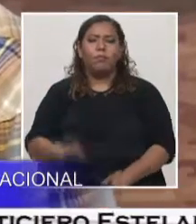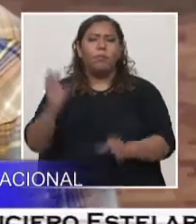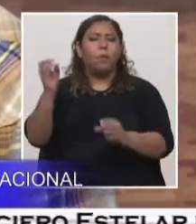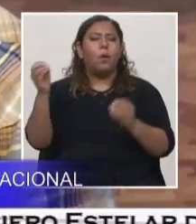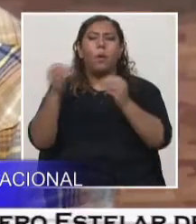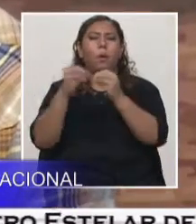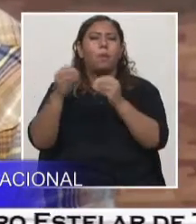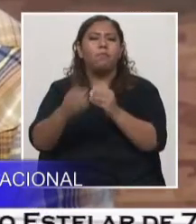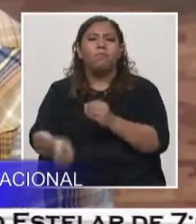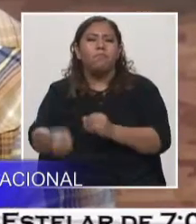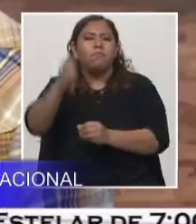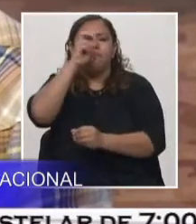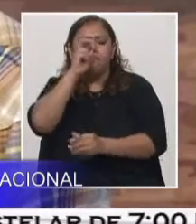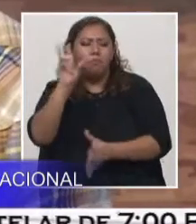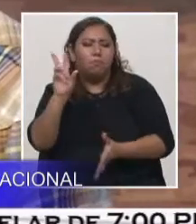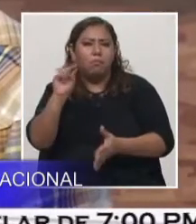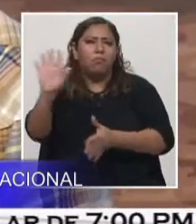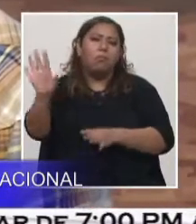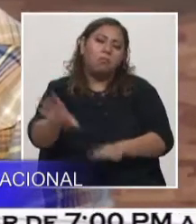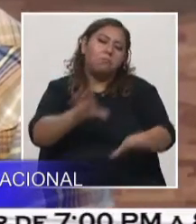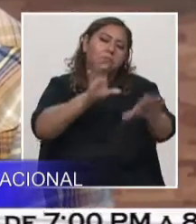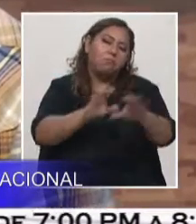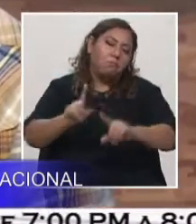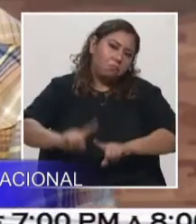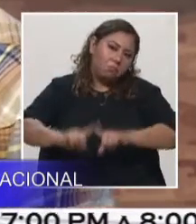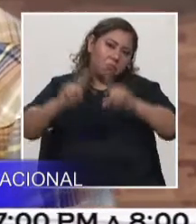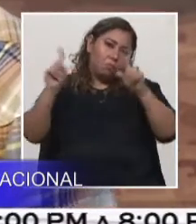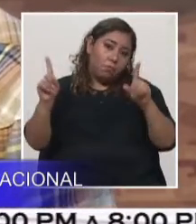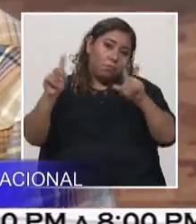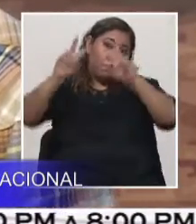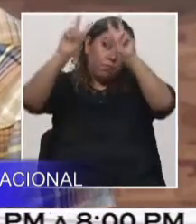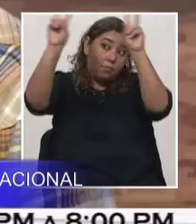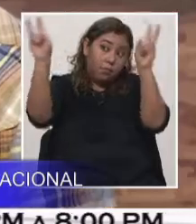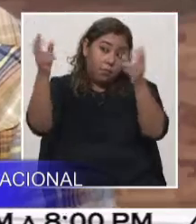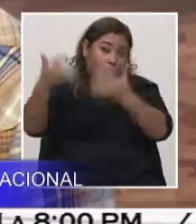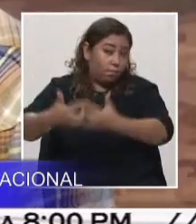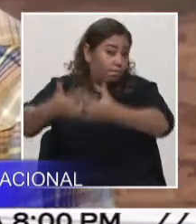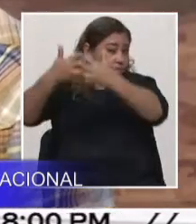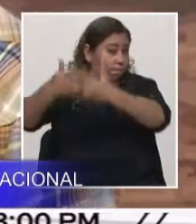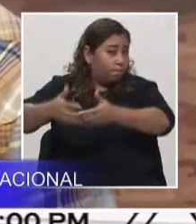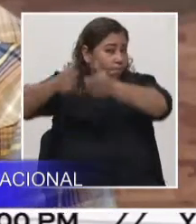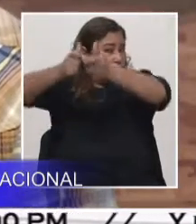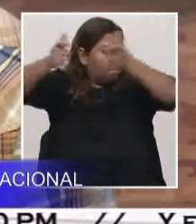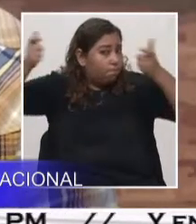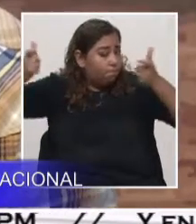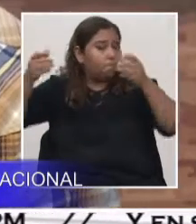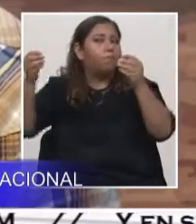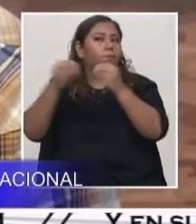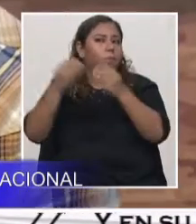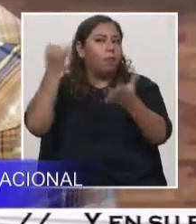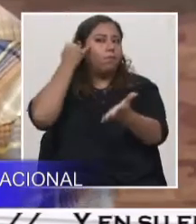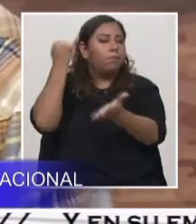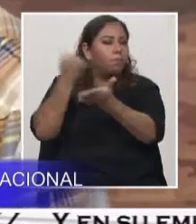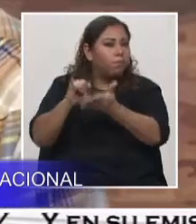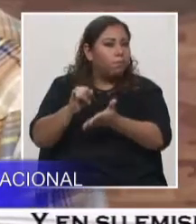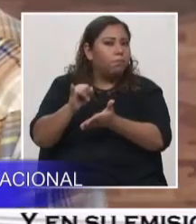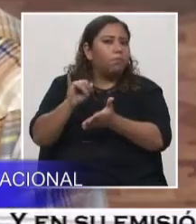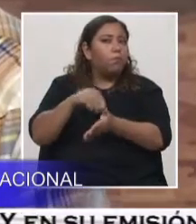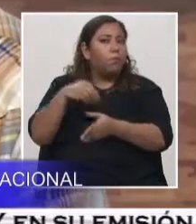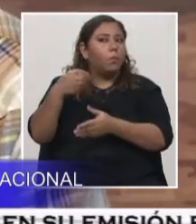que la actividad no tiene tanto impacto. Cabe mencionar que toda empresa, como te digo, que trabaje